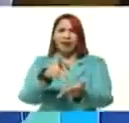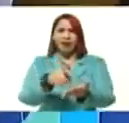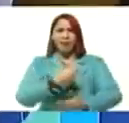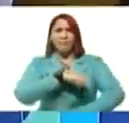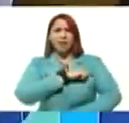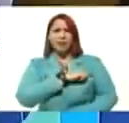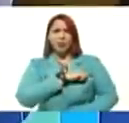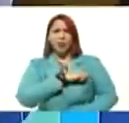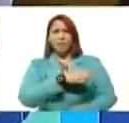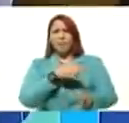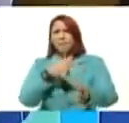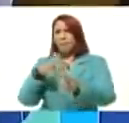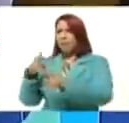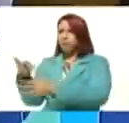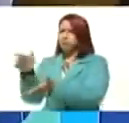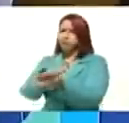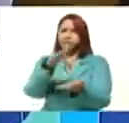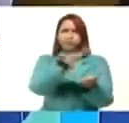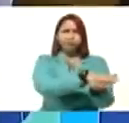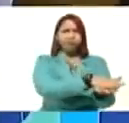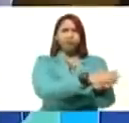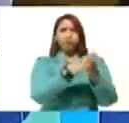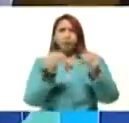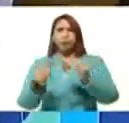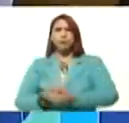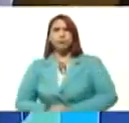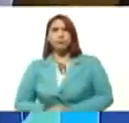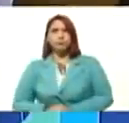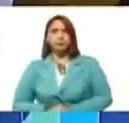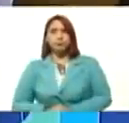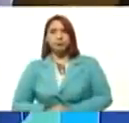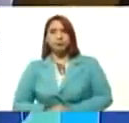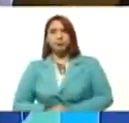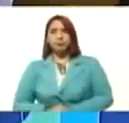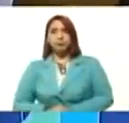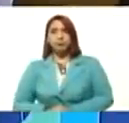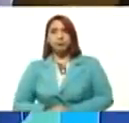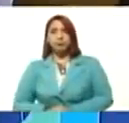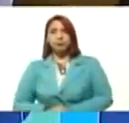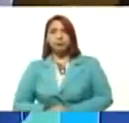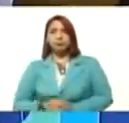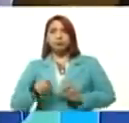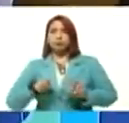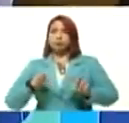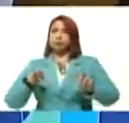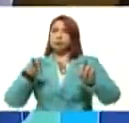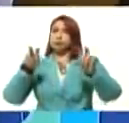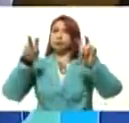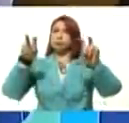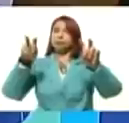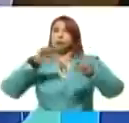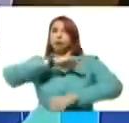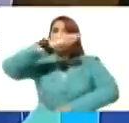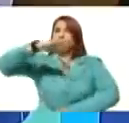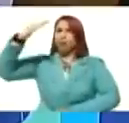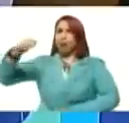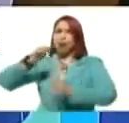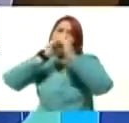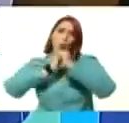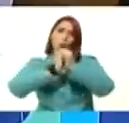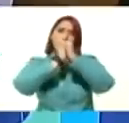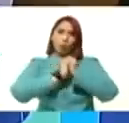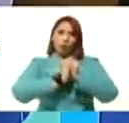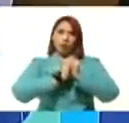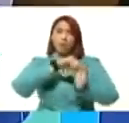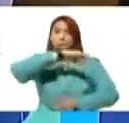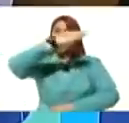aquí, el imperio español, subían a la montaña a orar, porque una montaña sagrada,